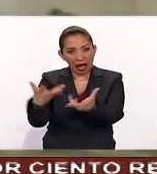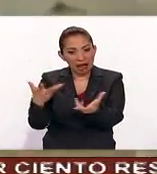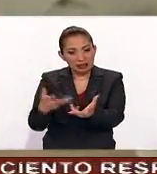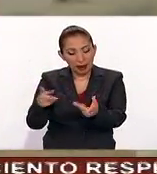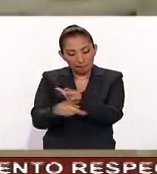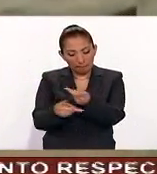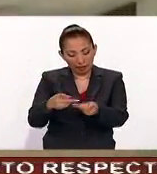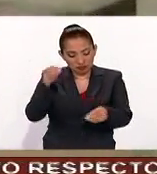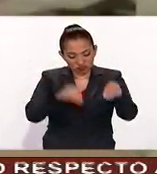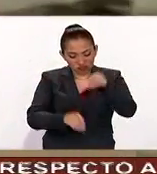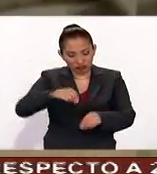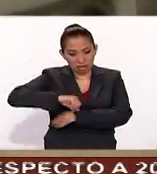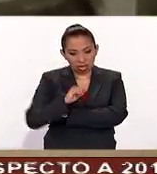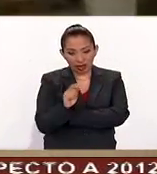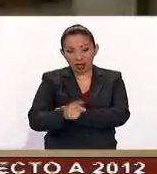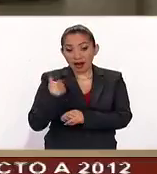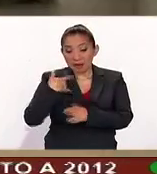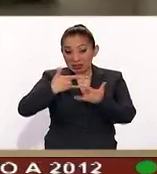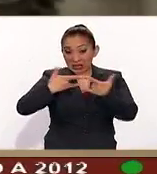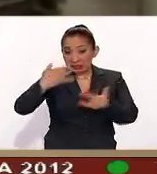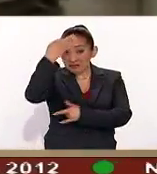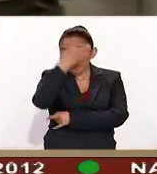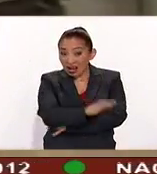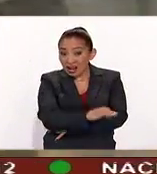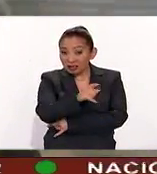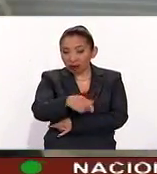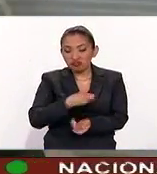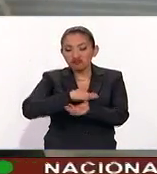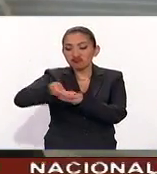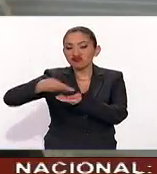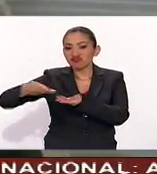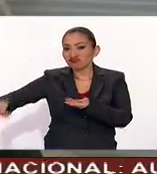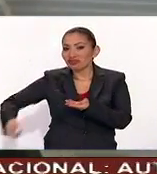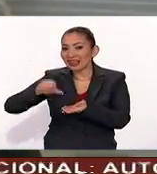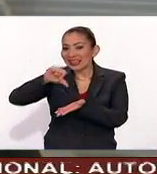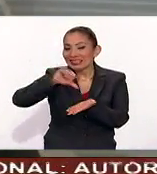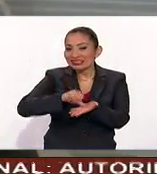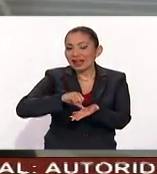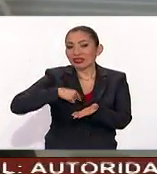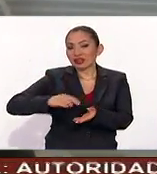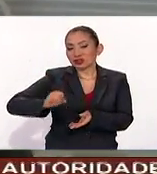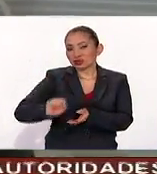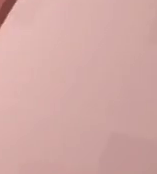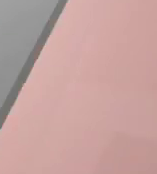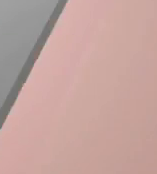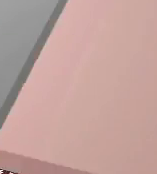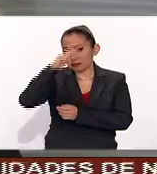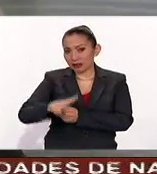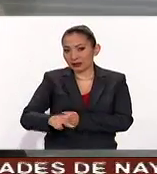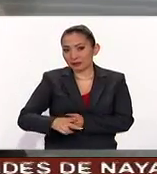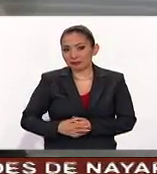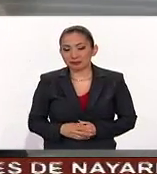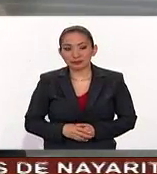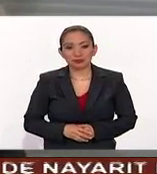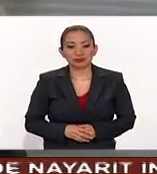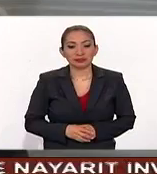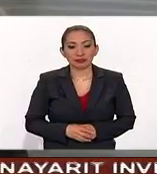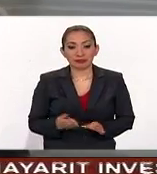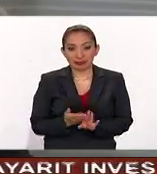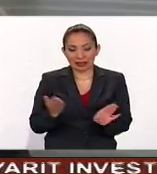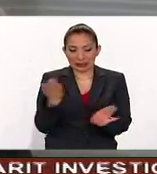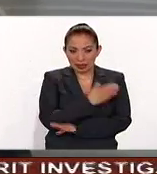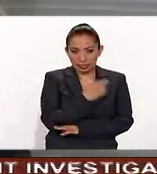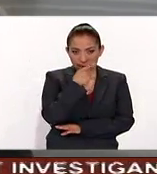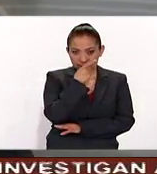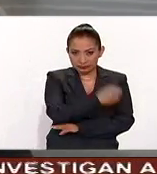a la producción y almacenamiento de billetes falsos distribuidos sobre todo en el centro y sureste del país. Lo anterior